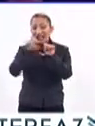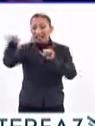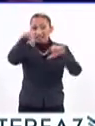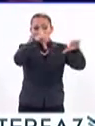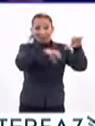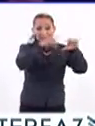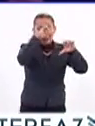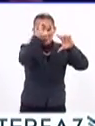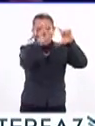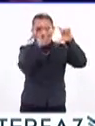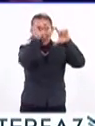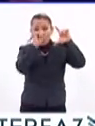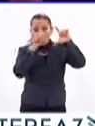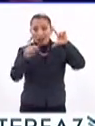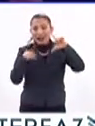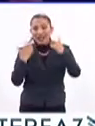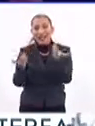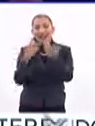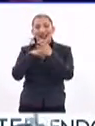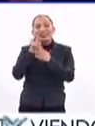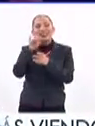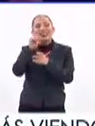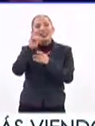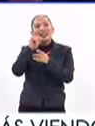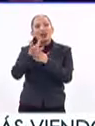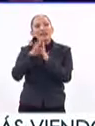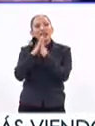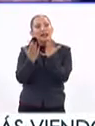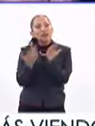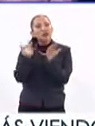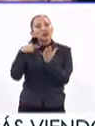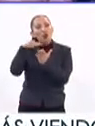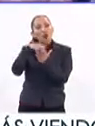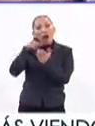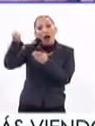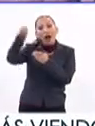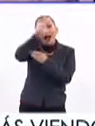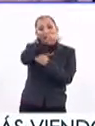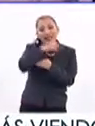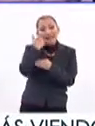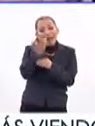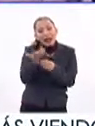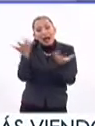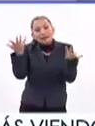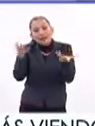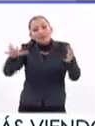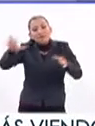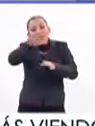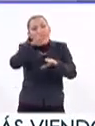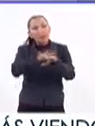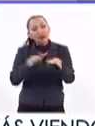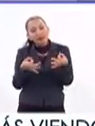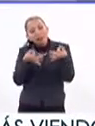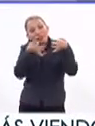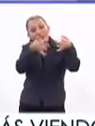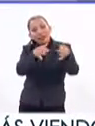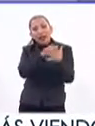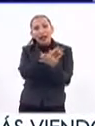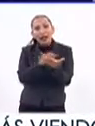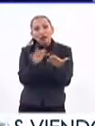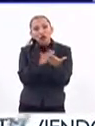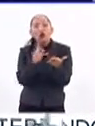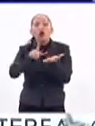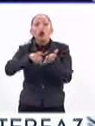lectura en el país y los tendederos de libros y hojas sueltas son alternativas con las que se busca crear un mayor interés en la lectura